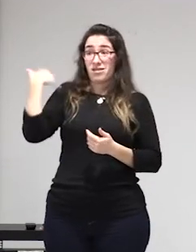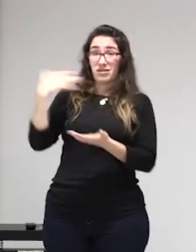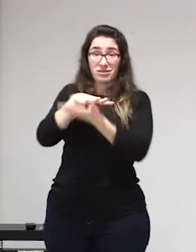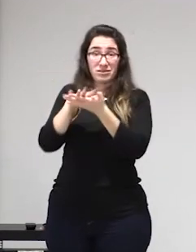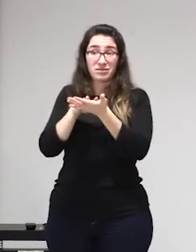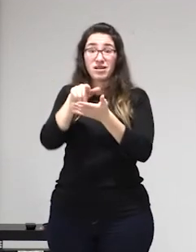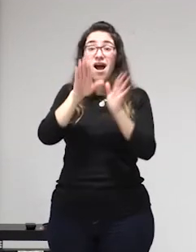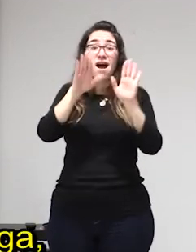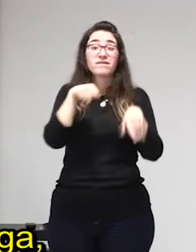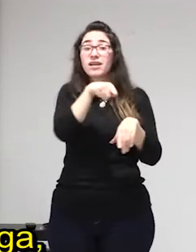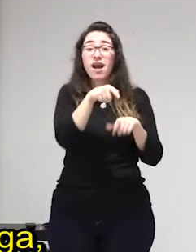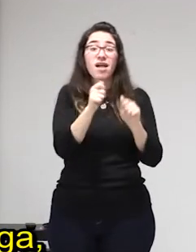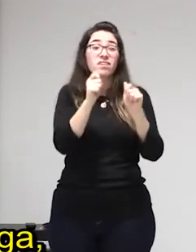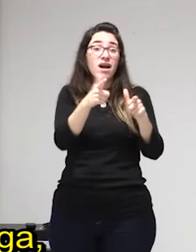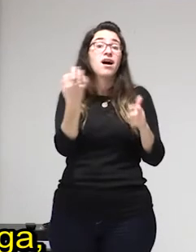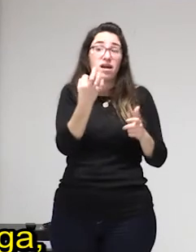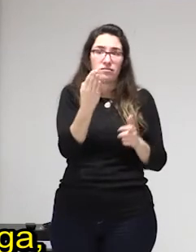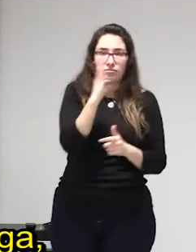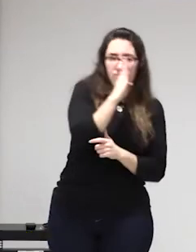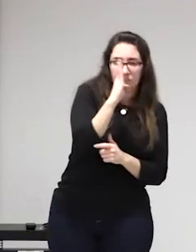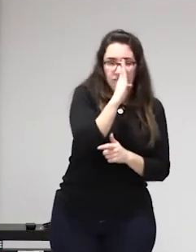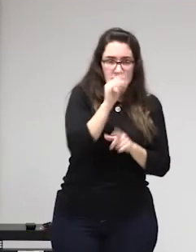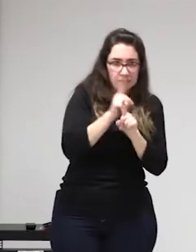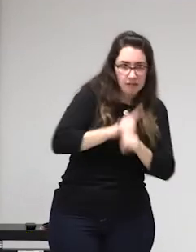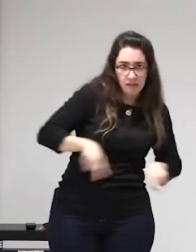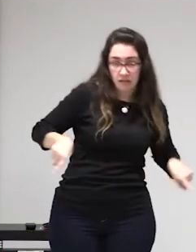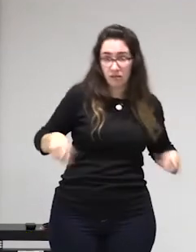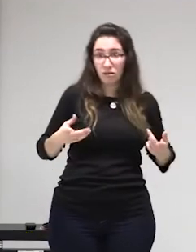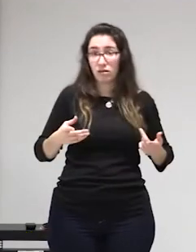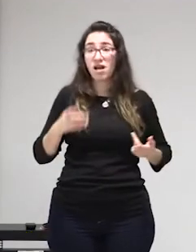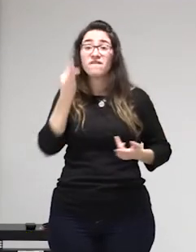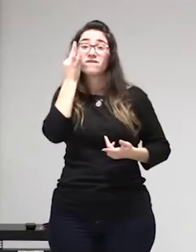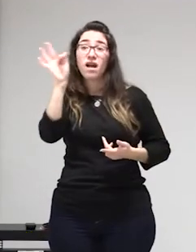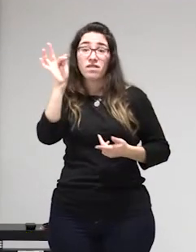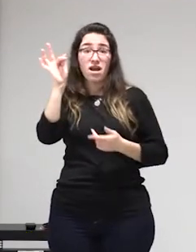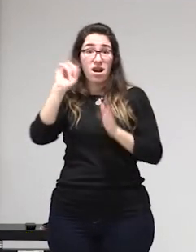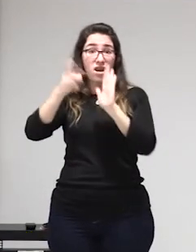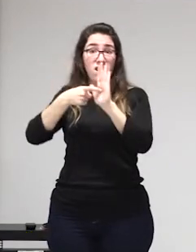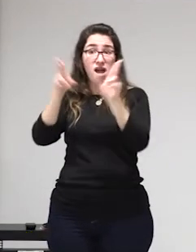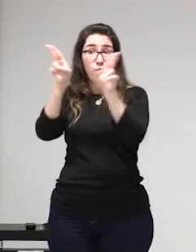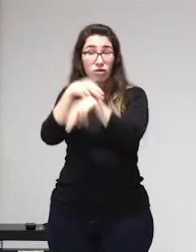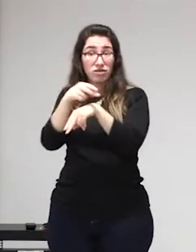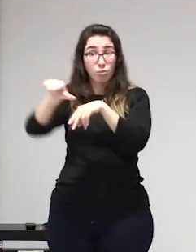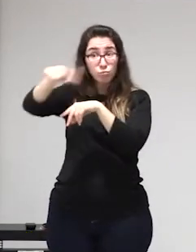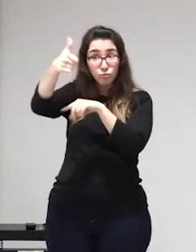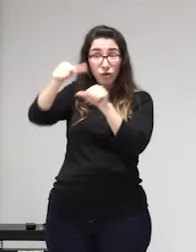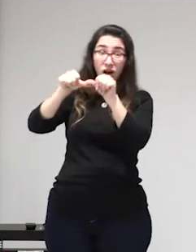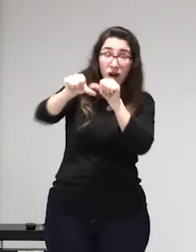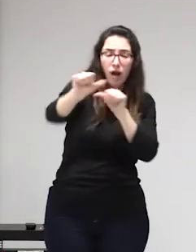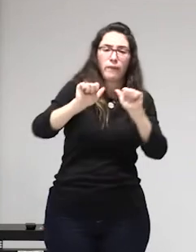países en los que se ha implantado hemos puesto este ejemplo de Noruega pero por ejemplo en Suecia se lleva con ese marco 20 años y la pregunta es